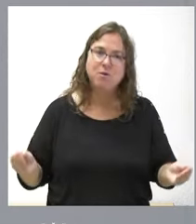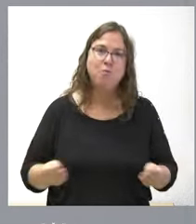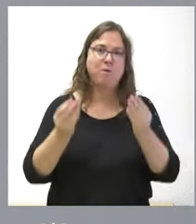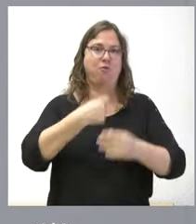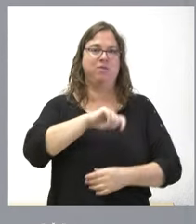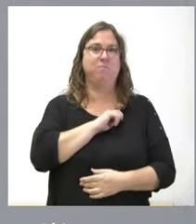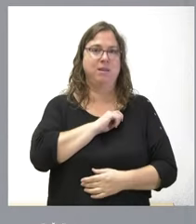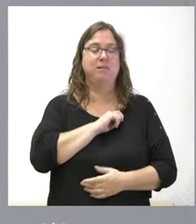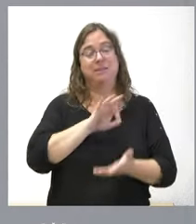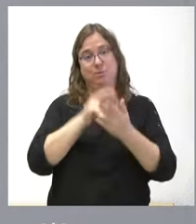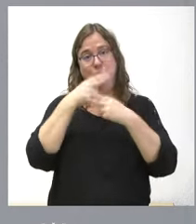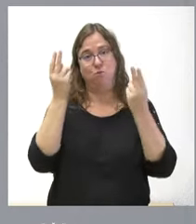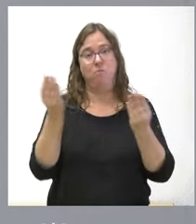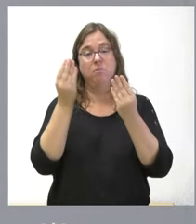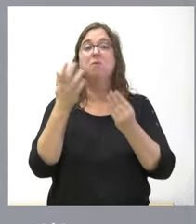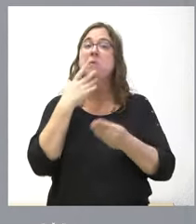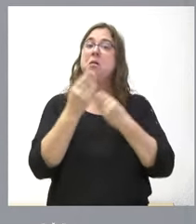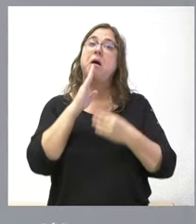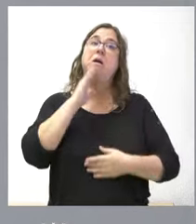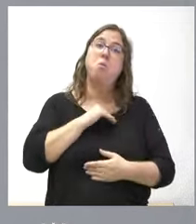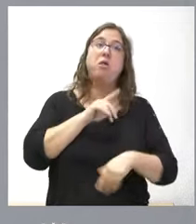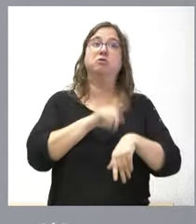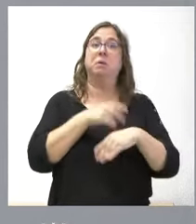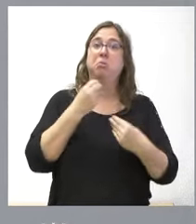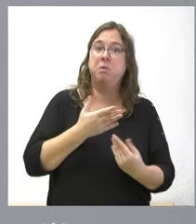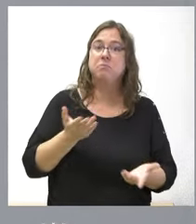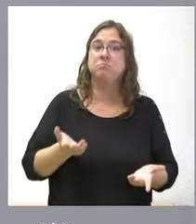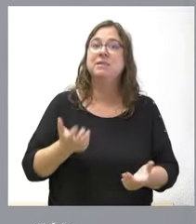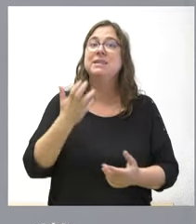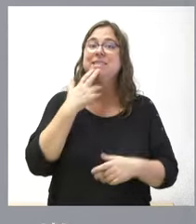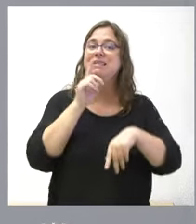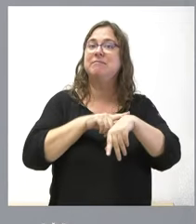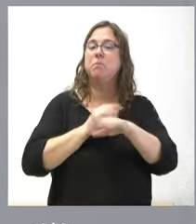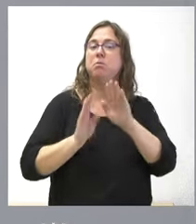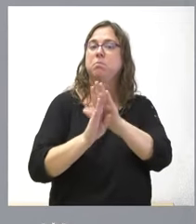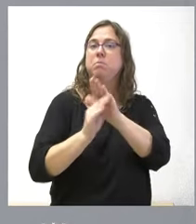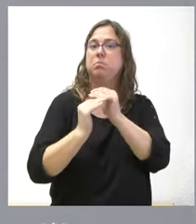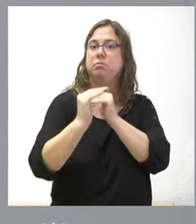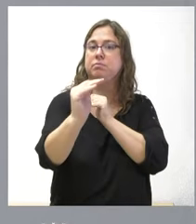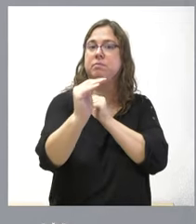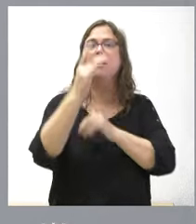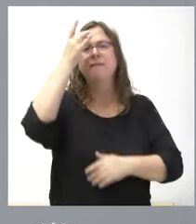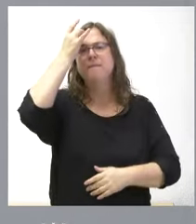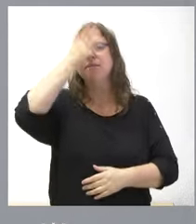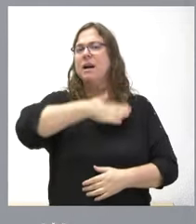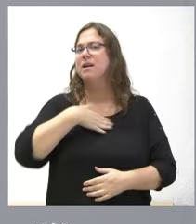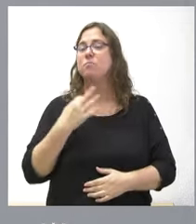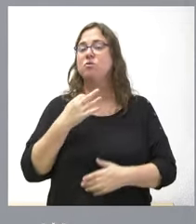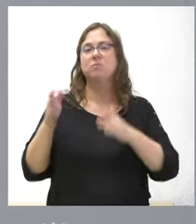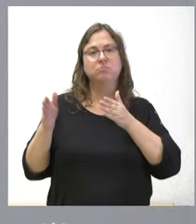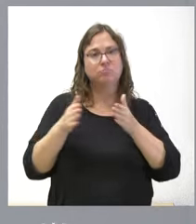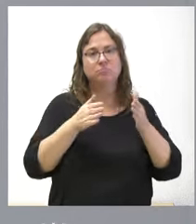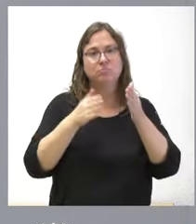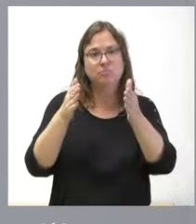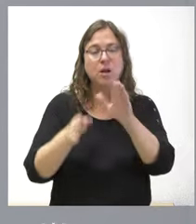si acertamos si lo hacemos al ritmo adecuado y si aceptamos también con los tiempos y con una tendencia Nuestra idea ¿Cuál es? Una senda de bajada de